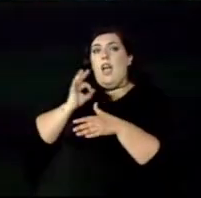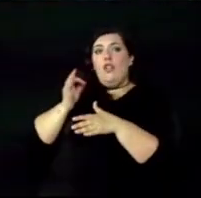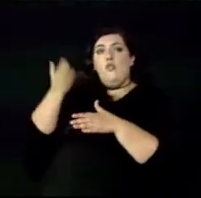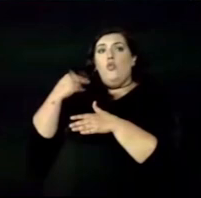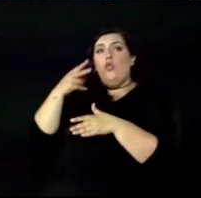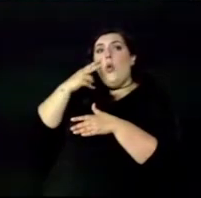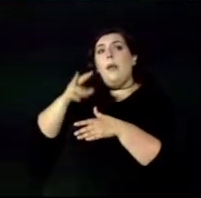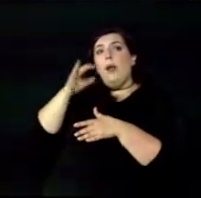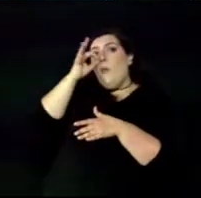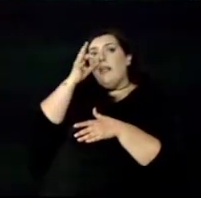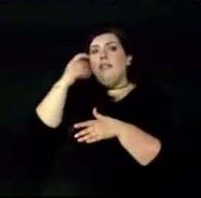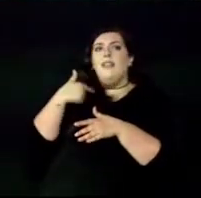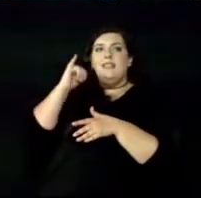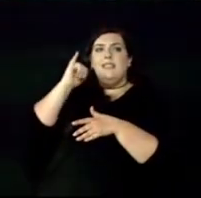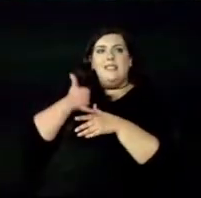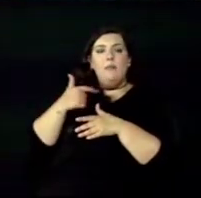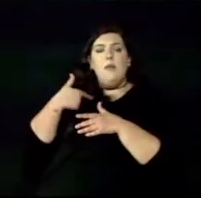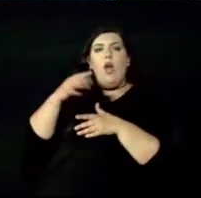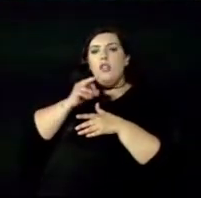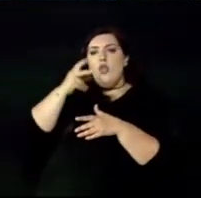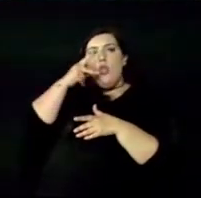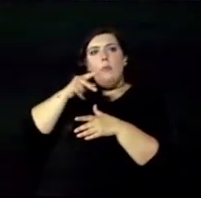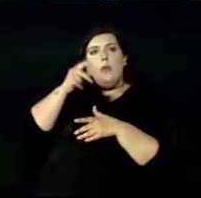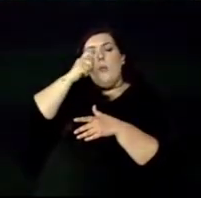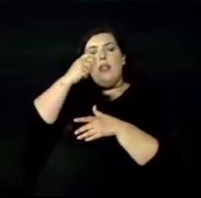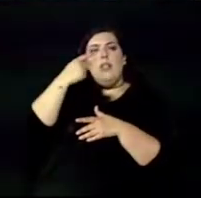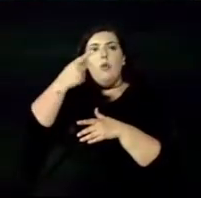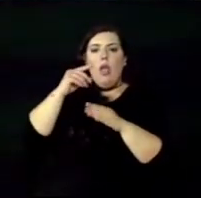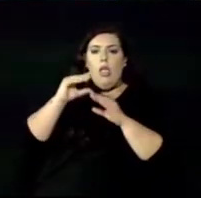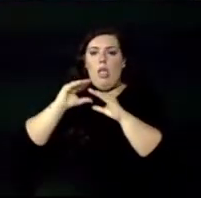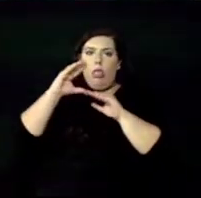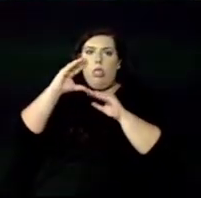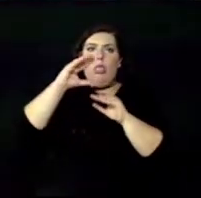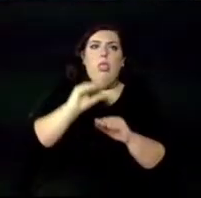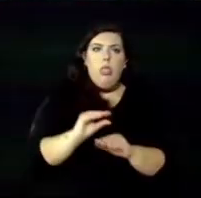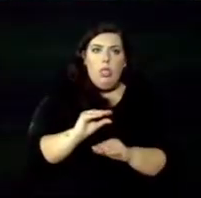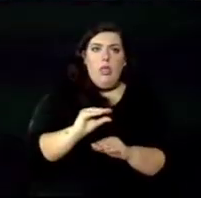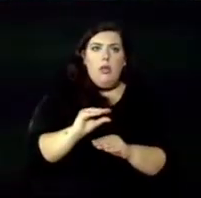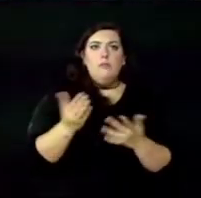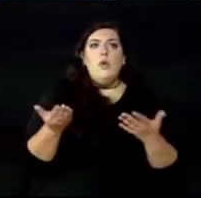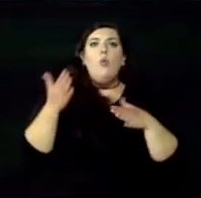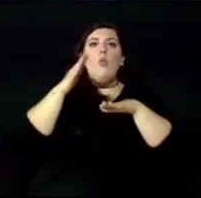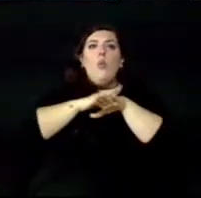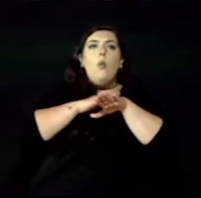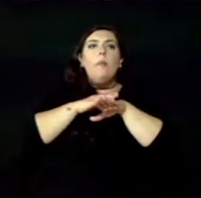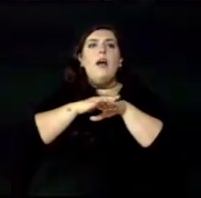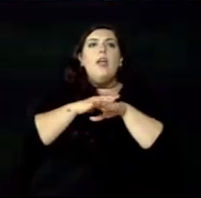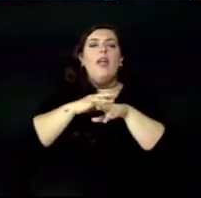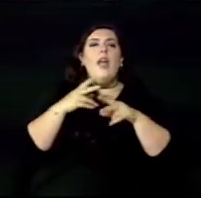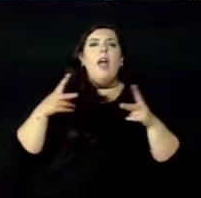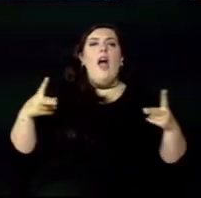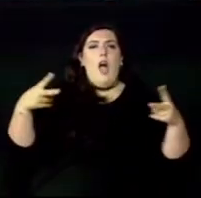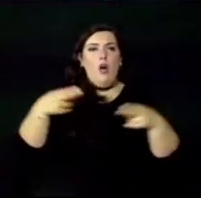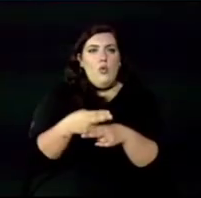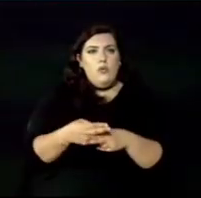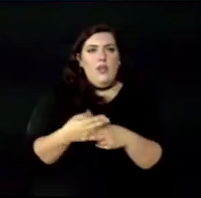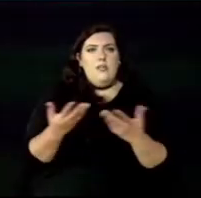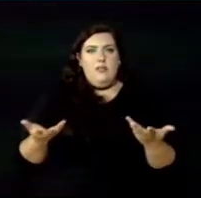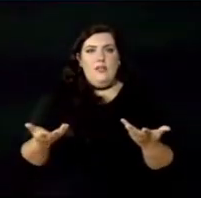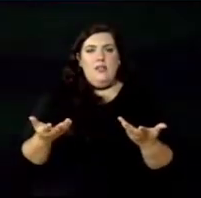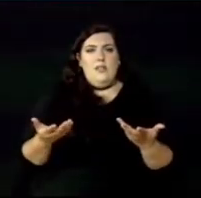mitad y este año estamos muy preocupados porque con los ajustes fiscales que se están dando en toda la región